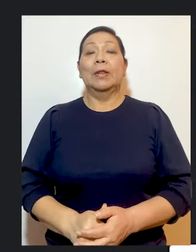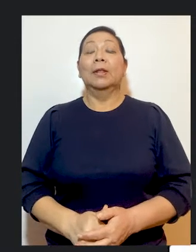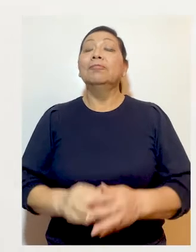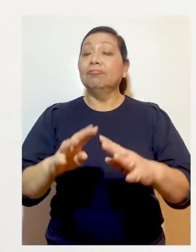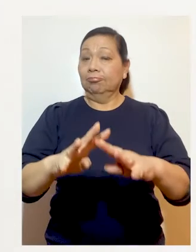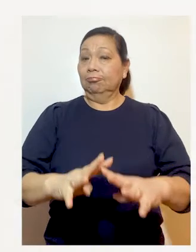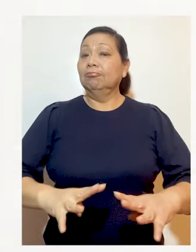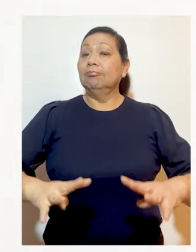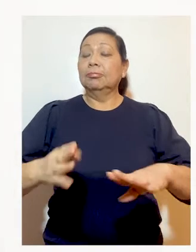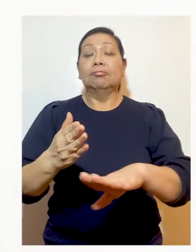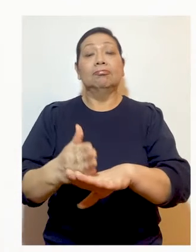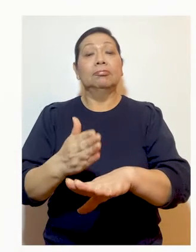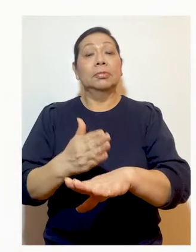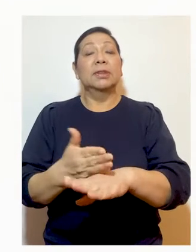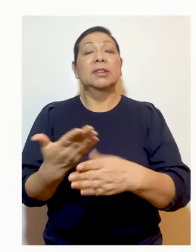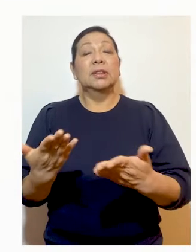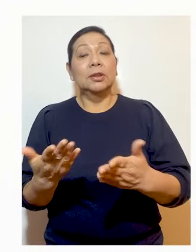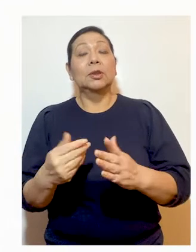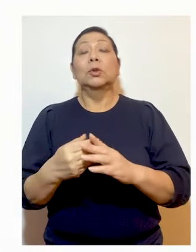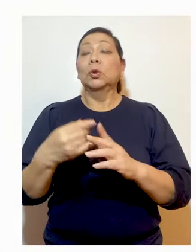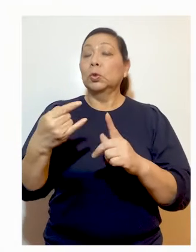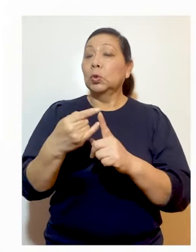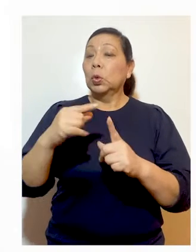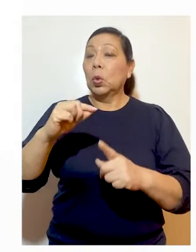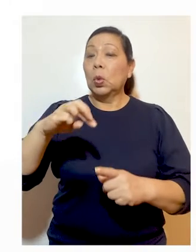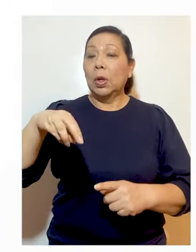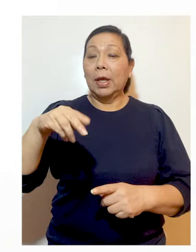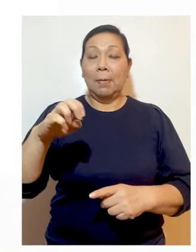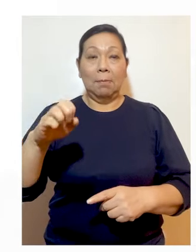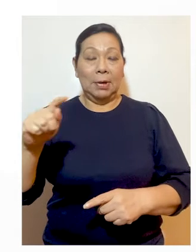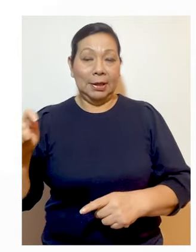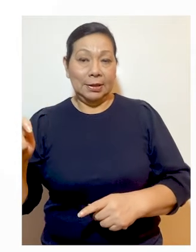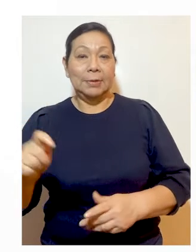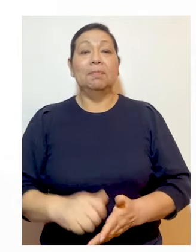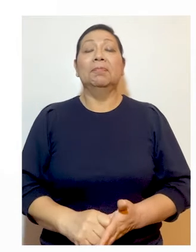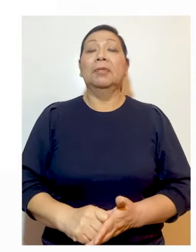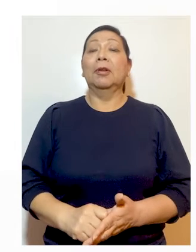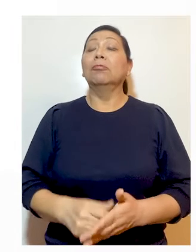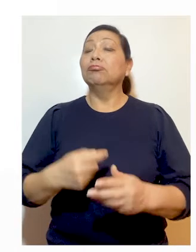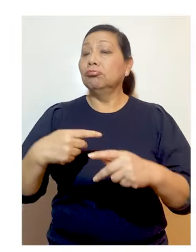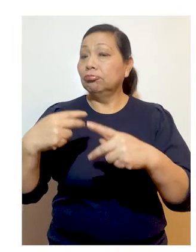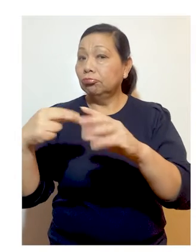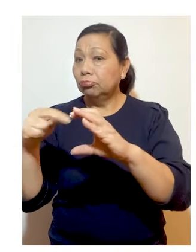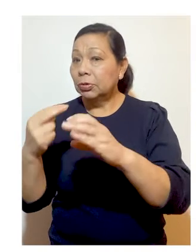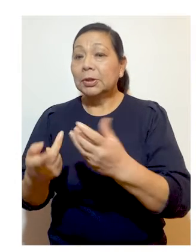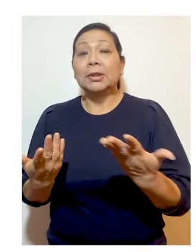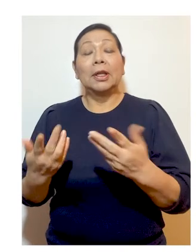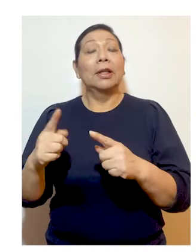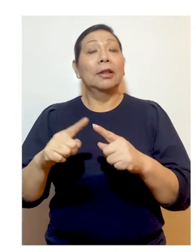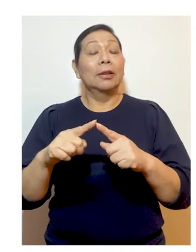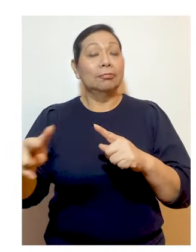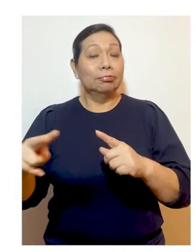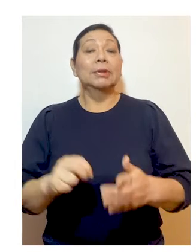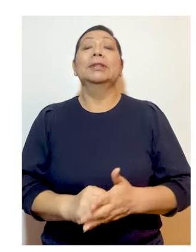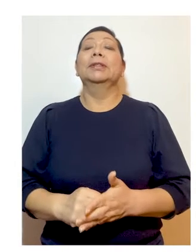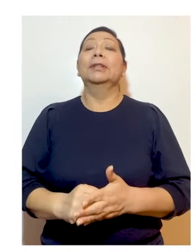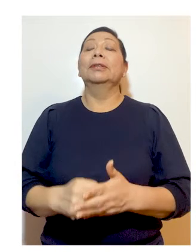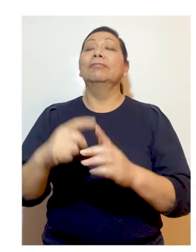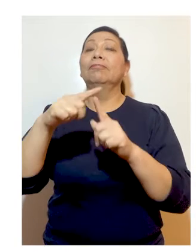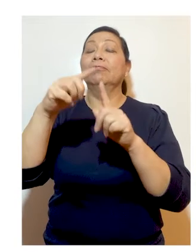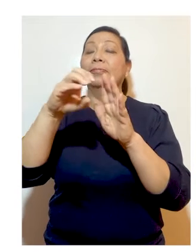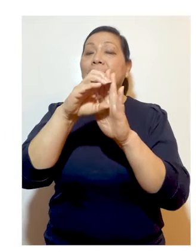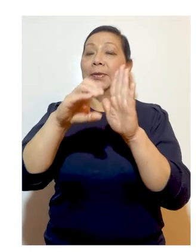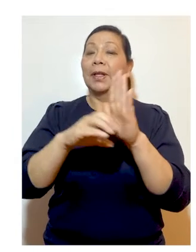La audiencia se desarrolló mediante la plataforma Google Hangouts Meet y fue transmitida por nuestro canal digital,